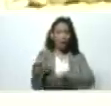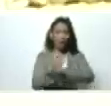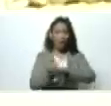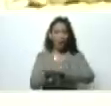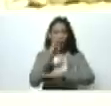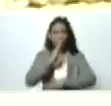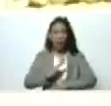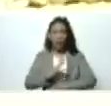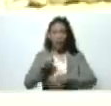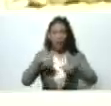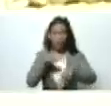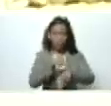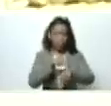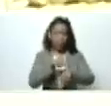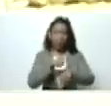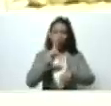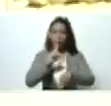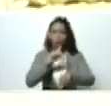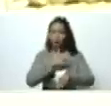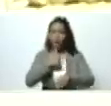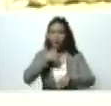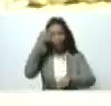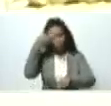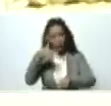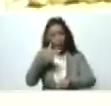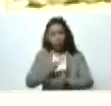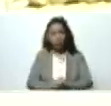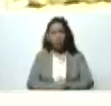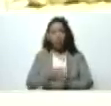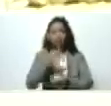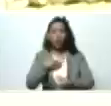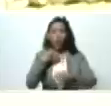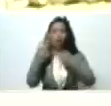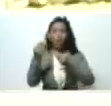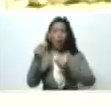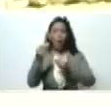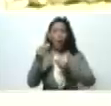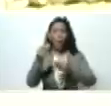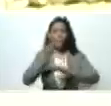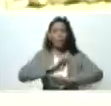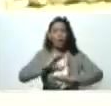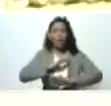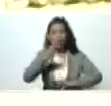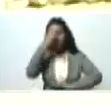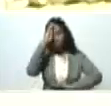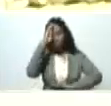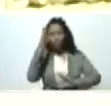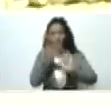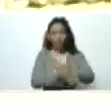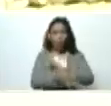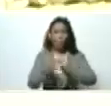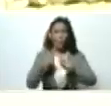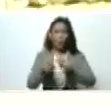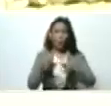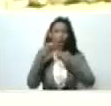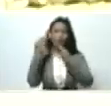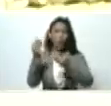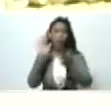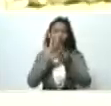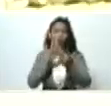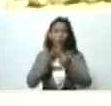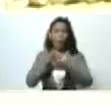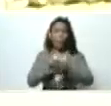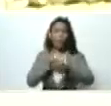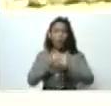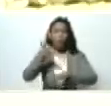en este momento. No lo quiero creer. Le doy el beneficio de la duda, pero le doy el pase al